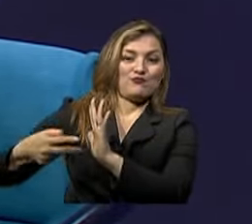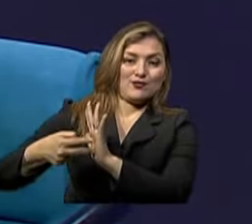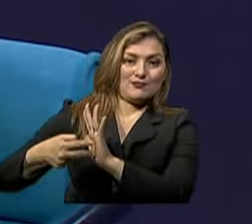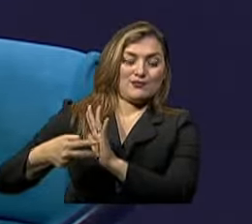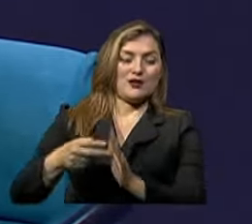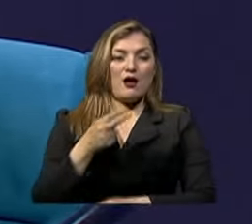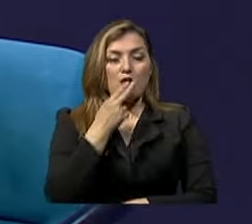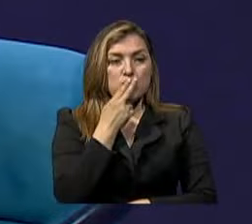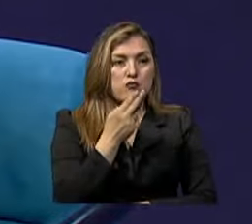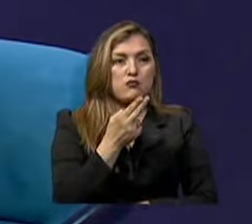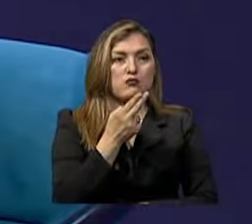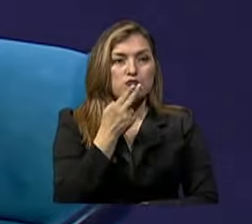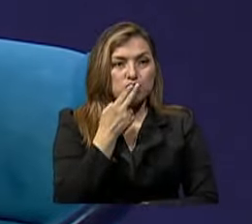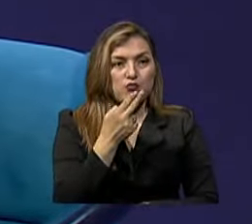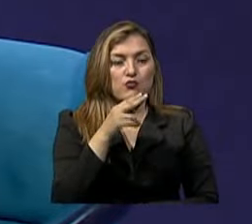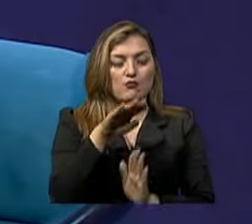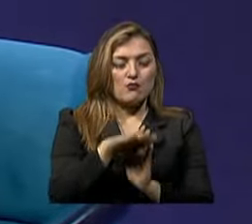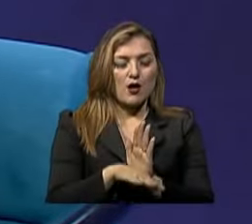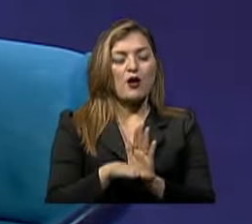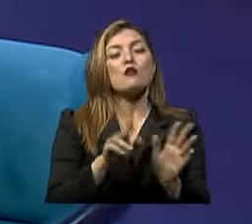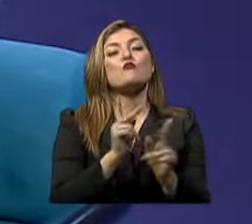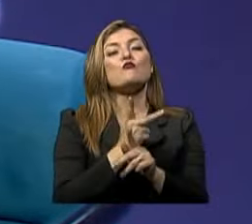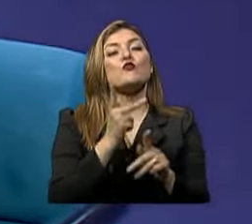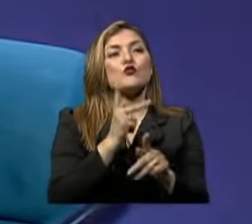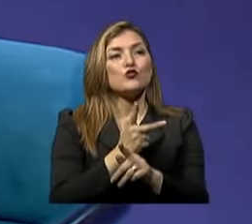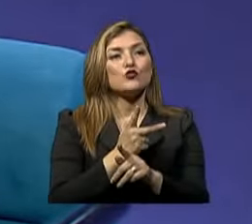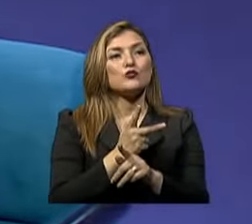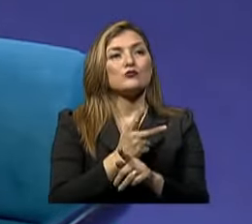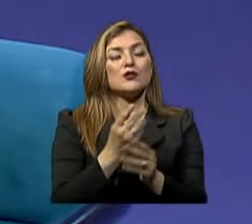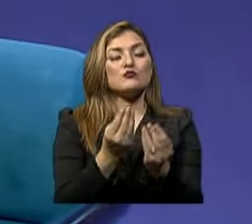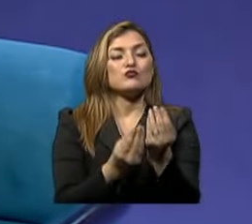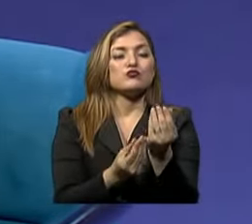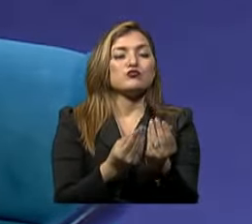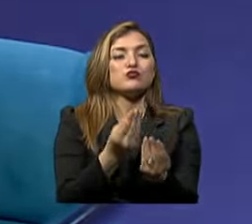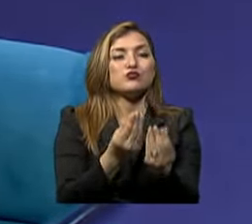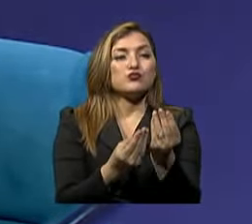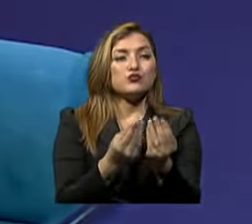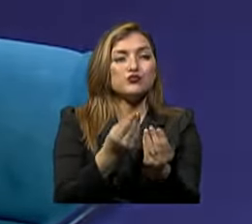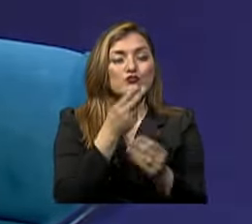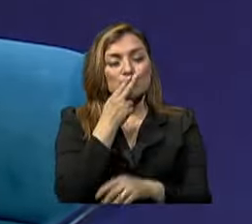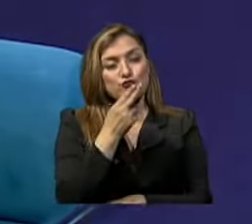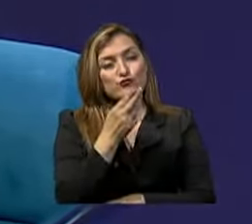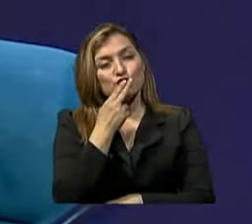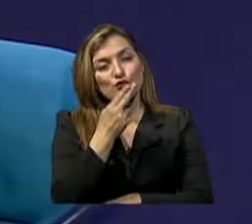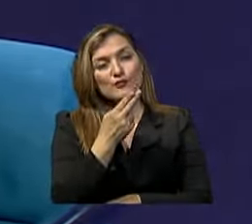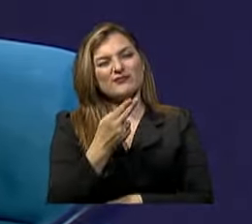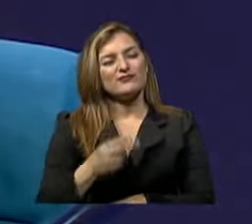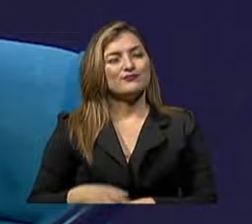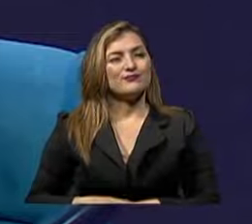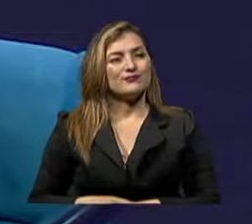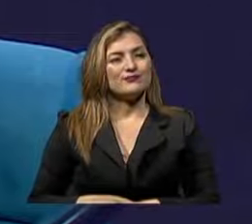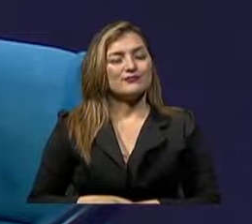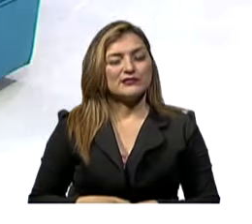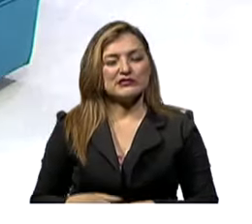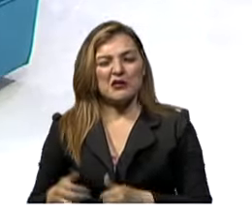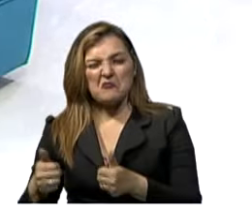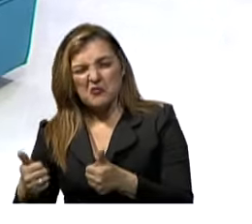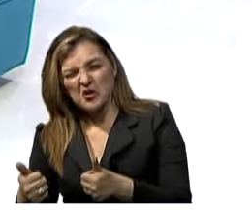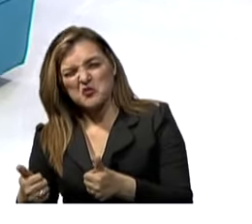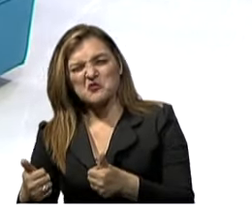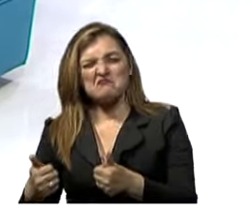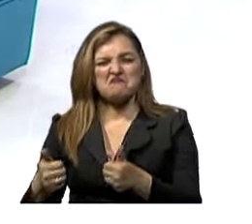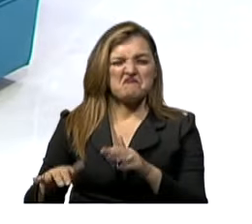vapeadores Ahí tienes tú Los productos De incineración De tabaco Que Sin querer decir Que sean buenos O inocuos